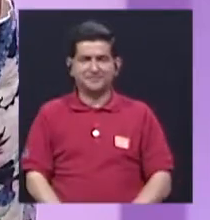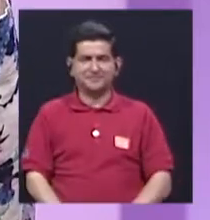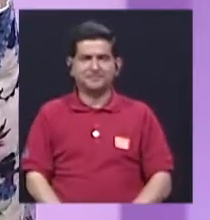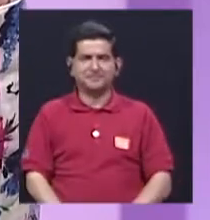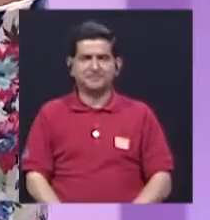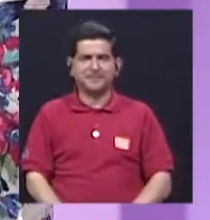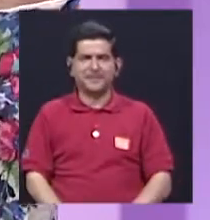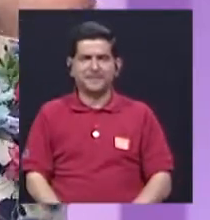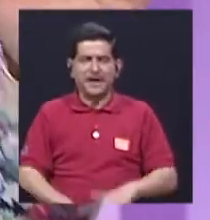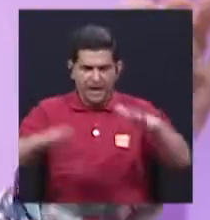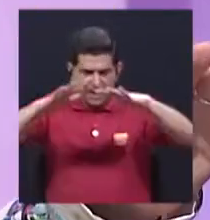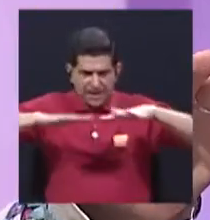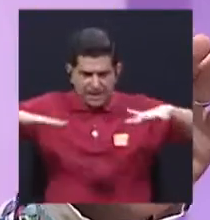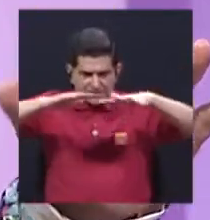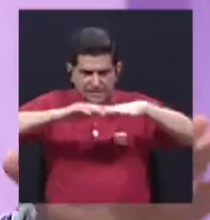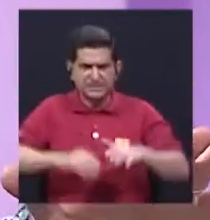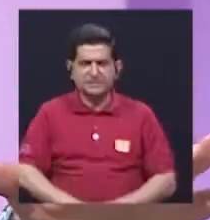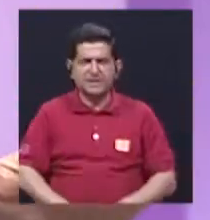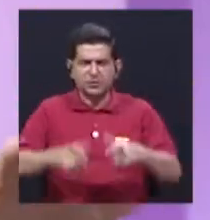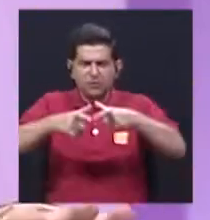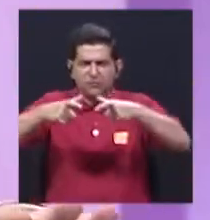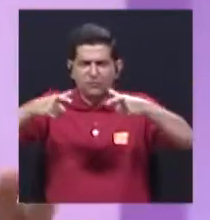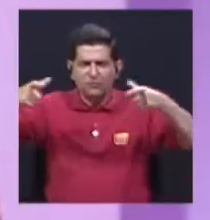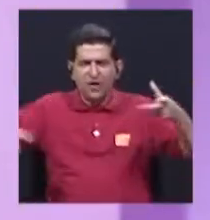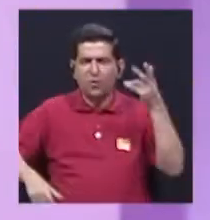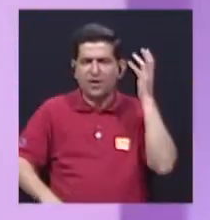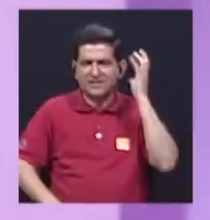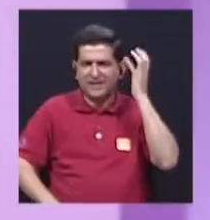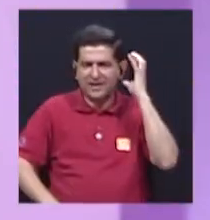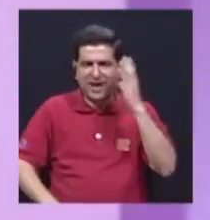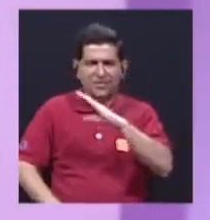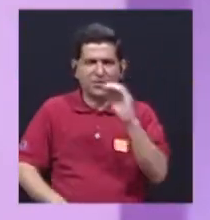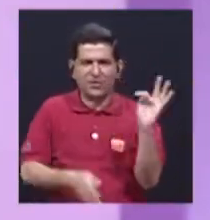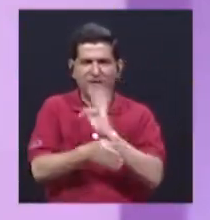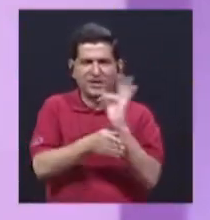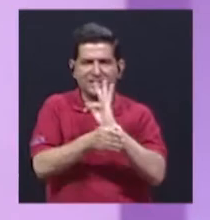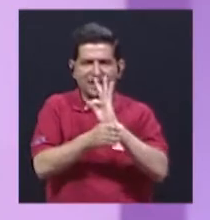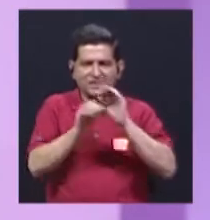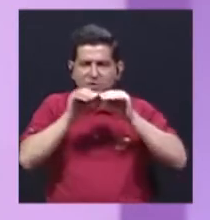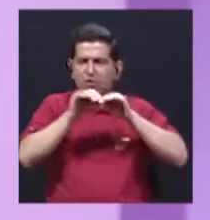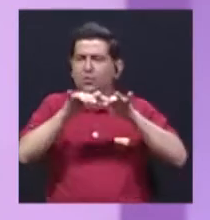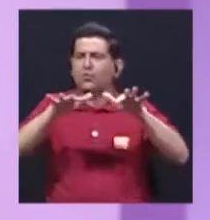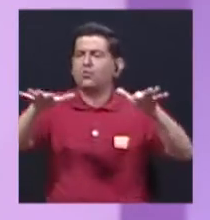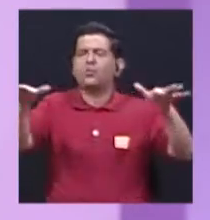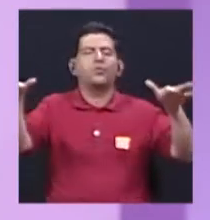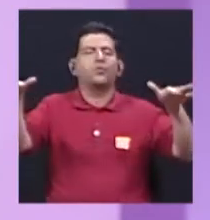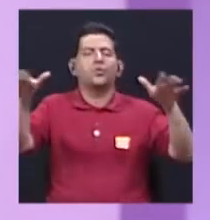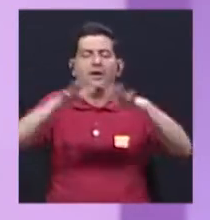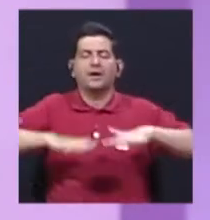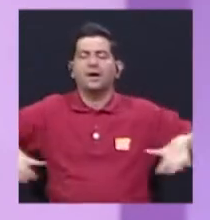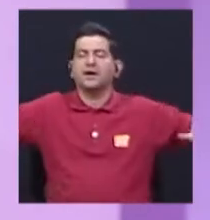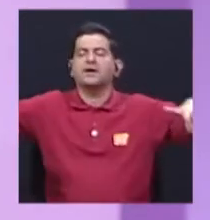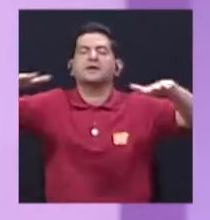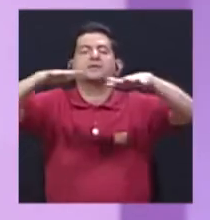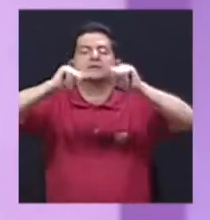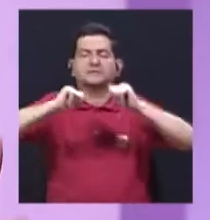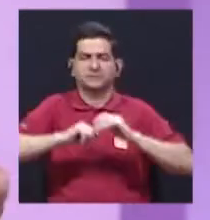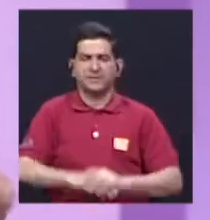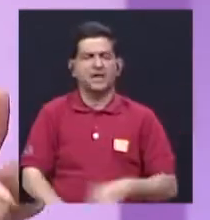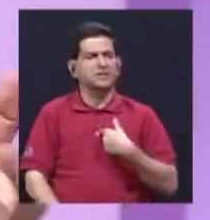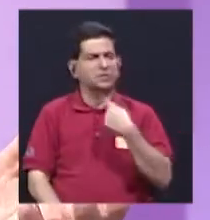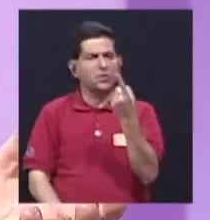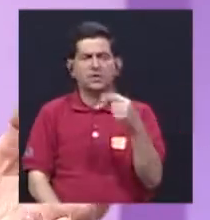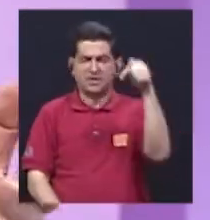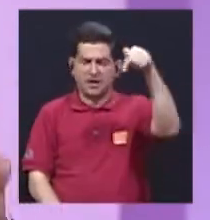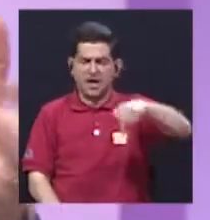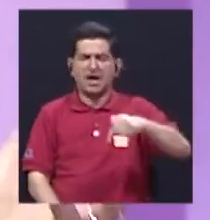lugar por donde viajan las frecuencias de radio y televisión, ¿verdad? Ese espacio es como que uno diga,